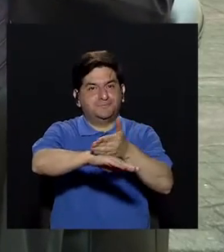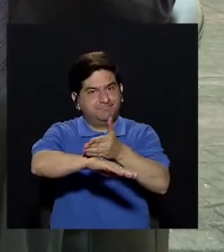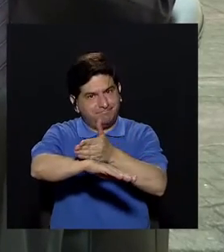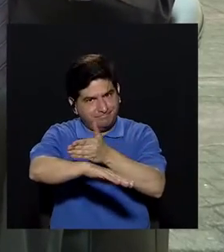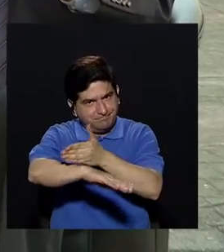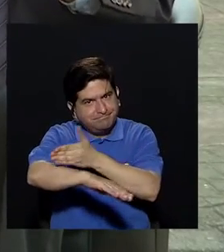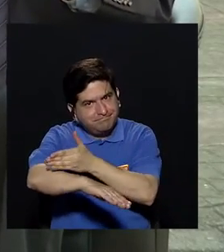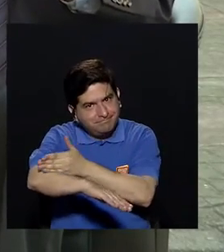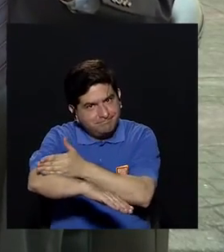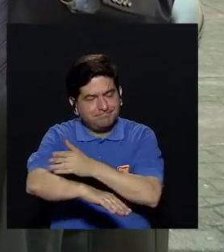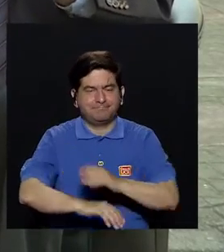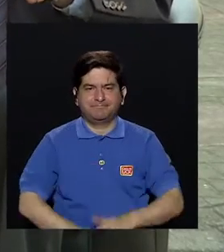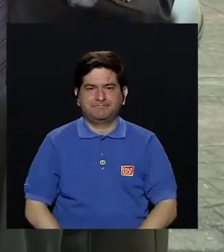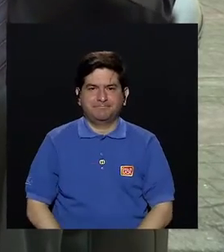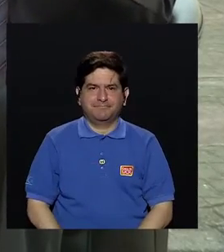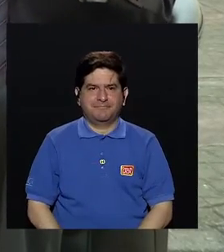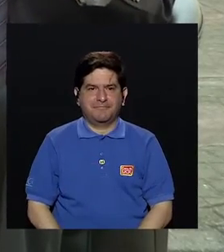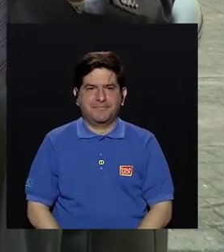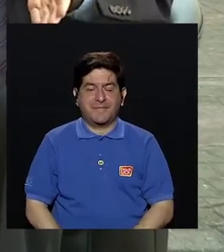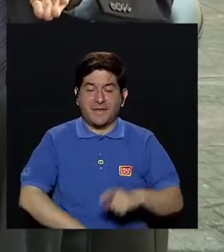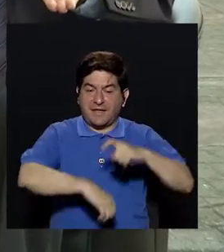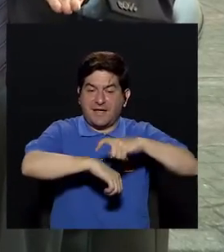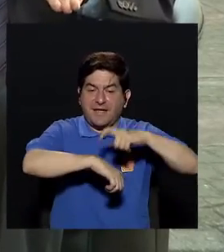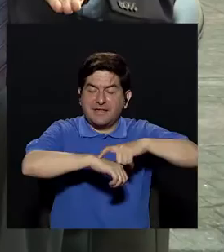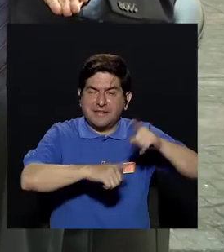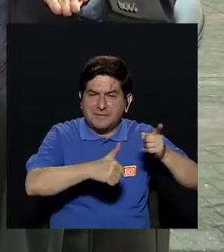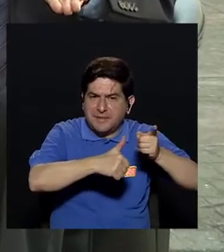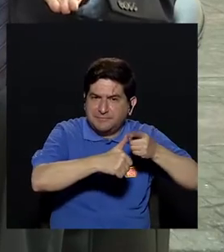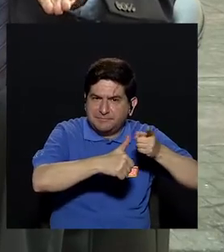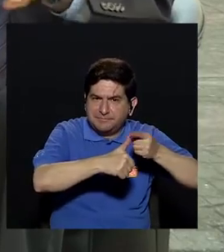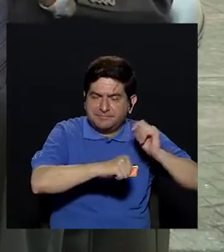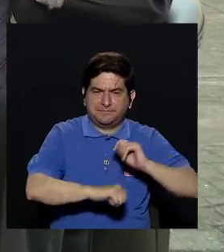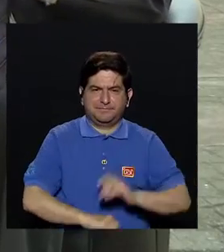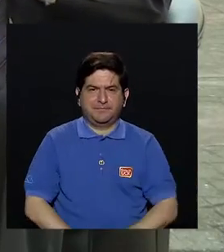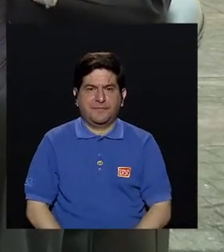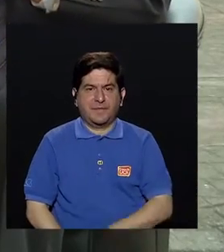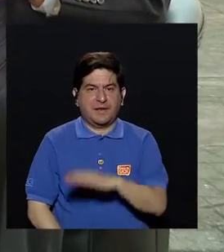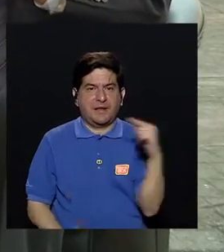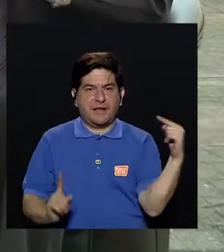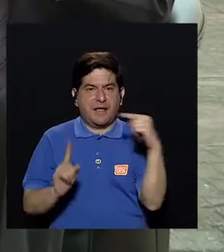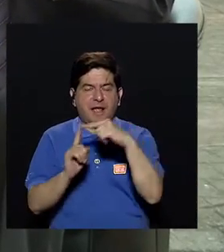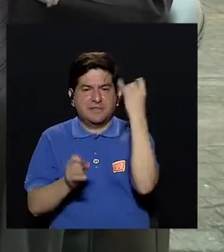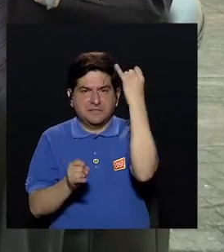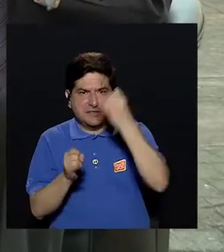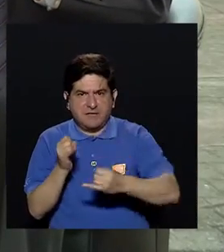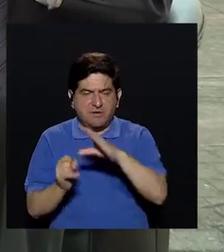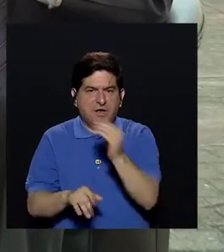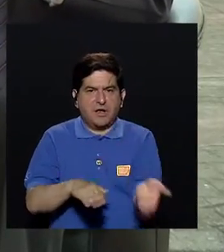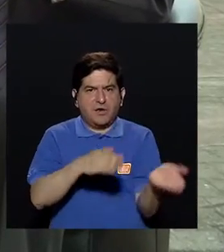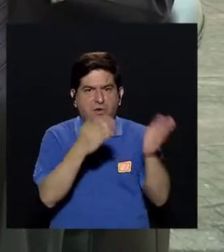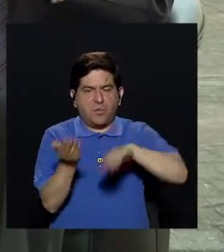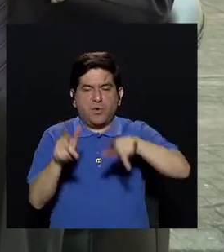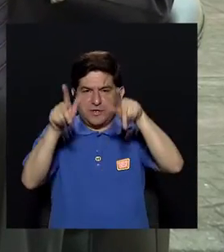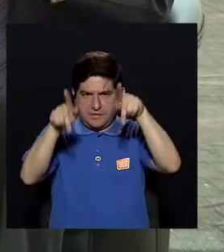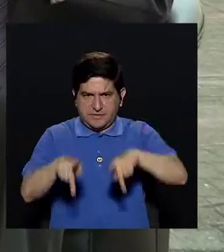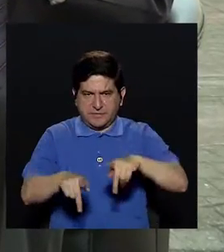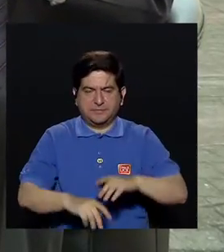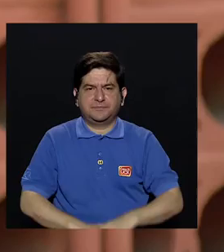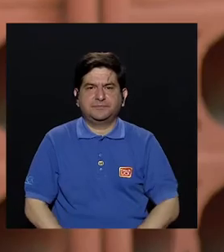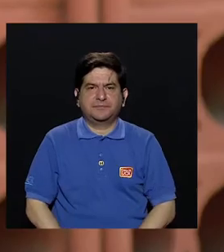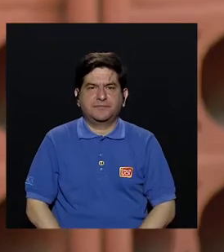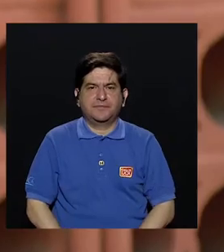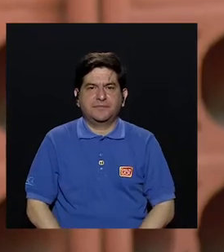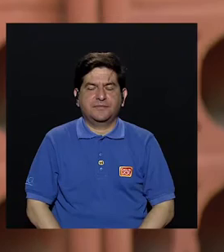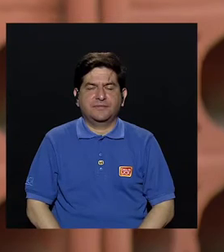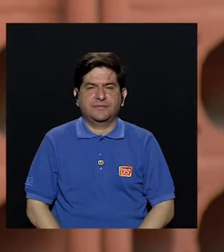De manera que entre las etapas iniciales y el final o el fallecimiento de la persona,